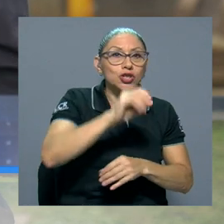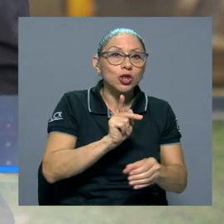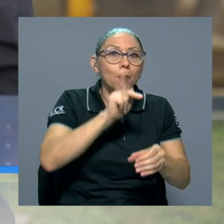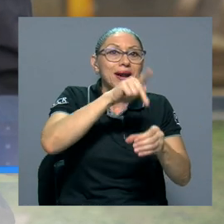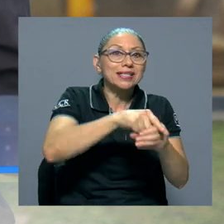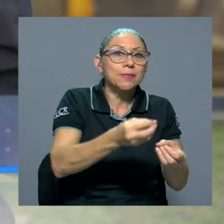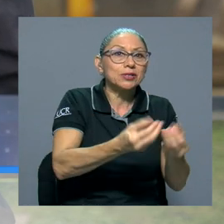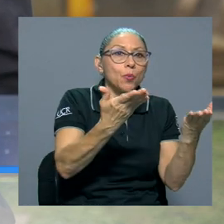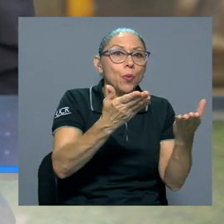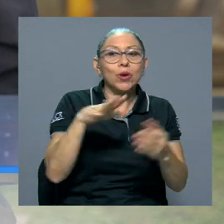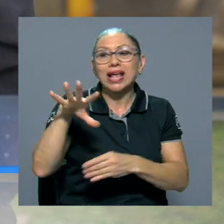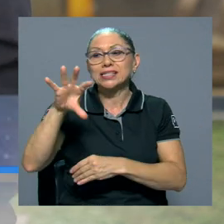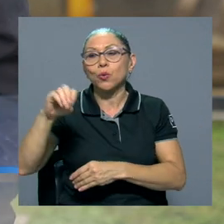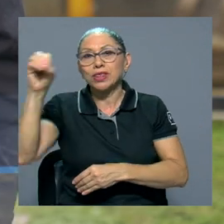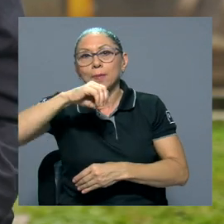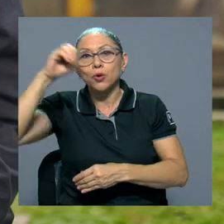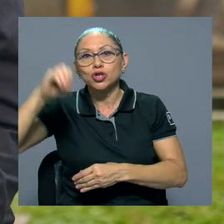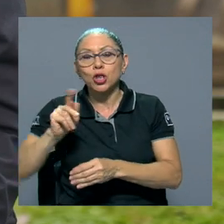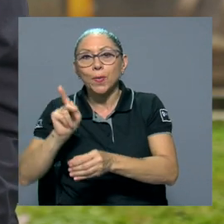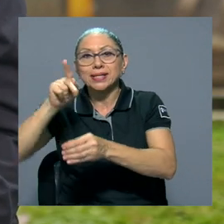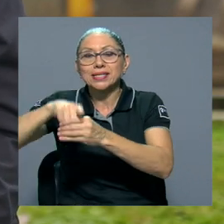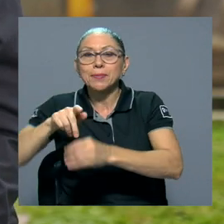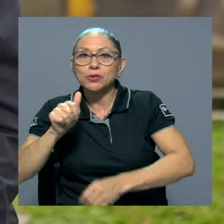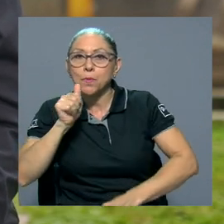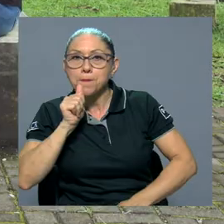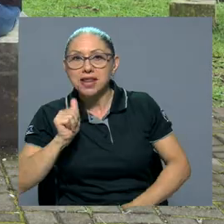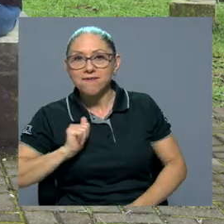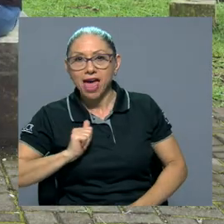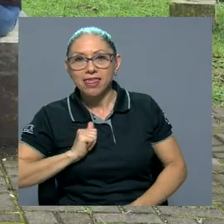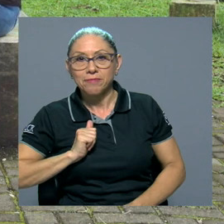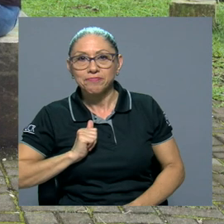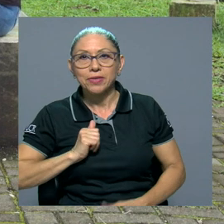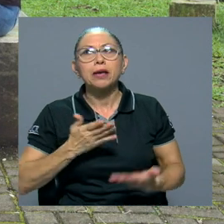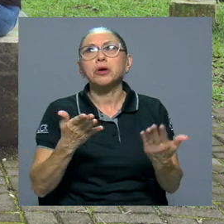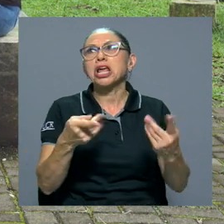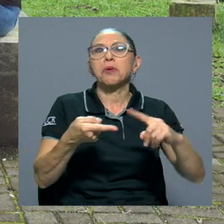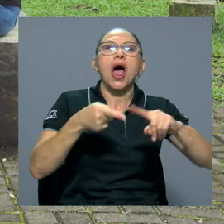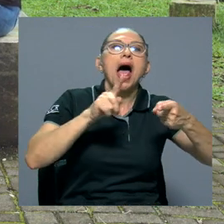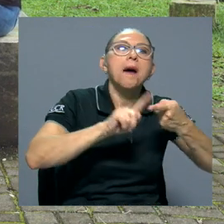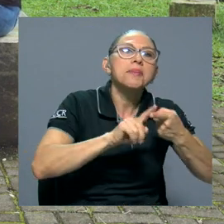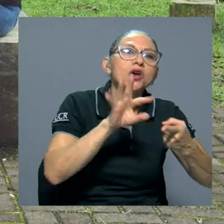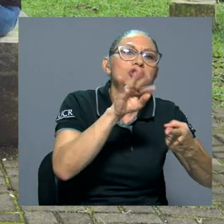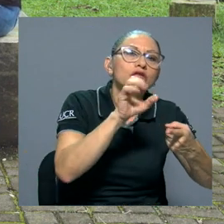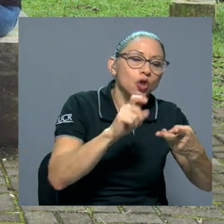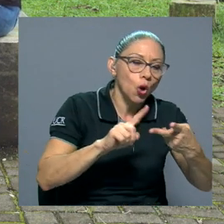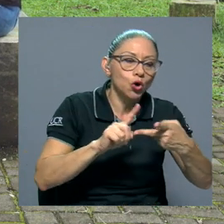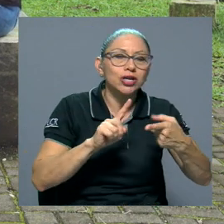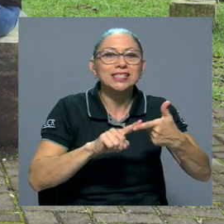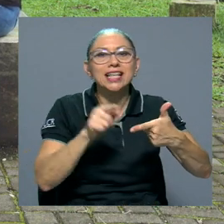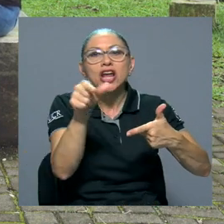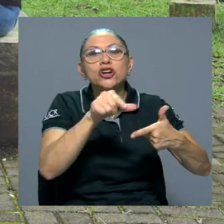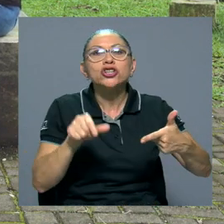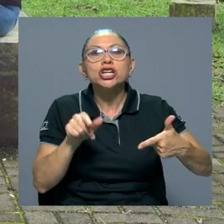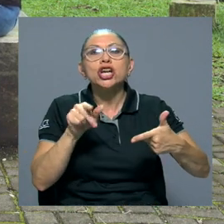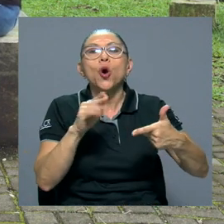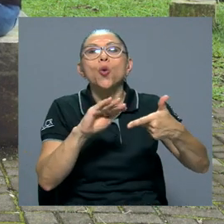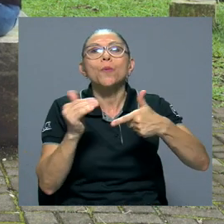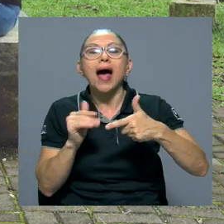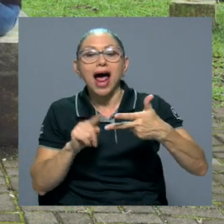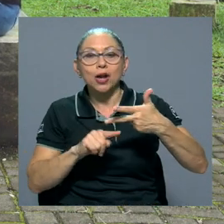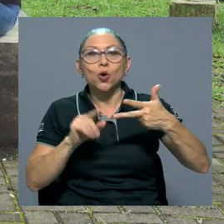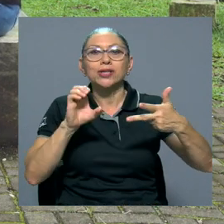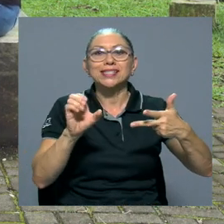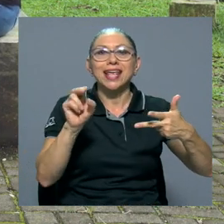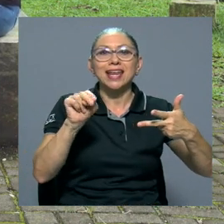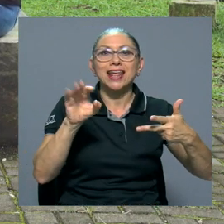50% participación pública y 50% privada. Tenemos Amigos del Torres, Río Urbano, la Compañía